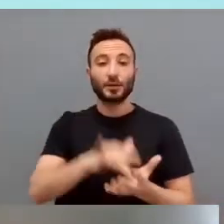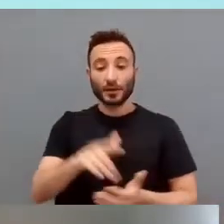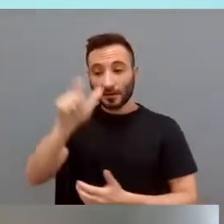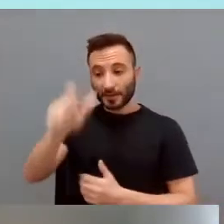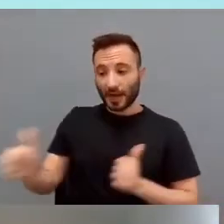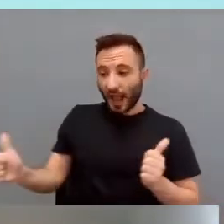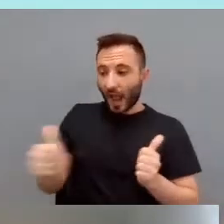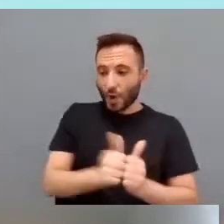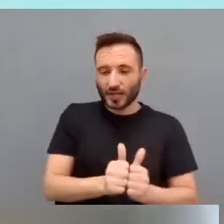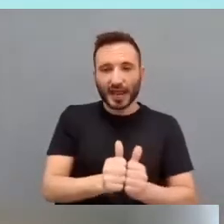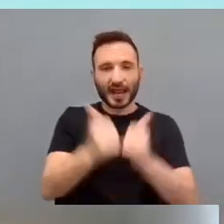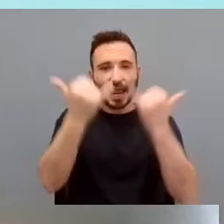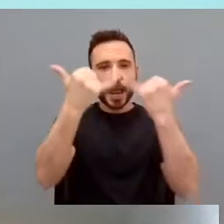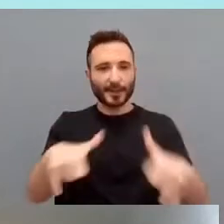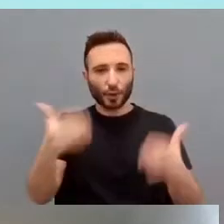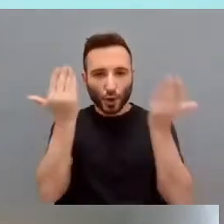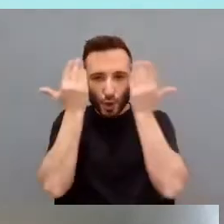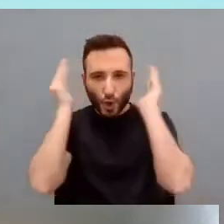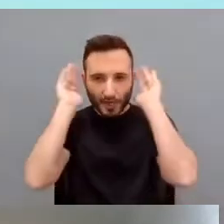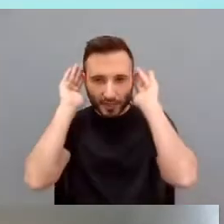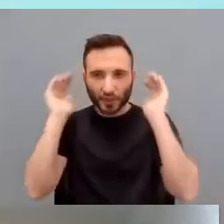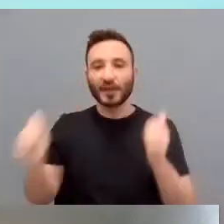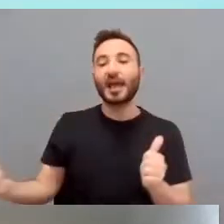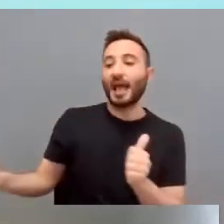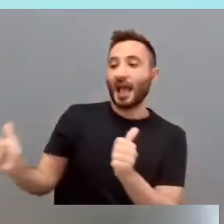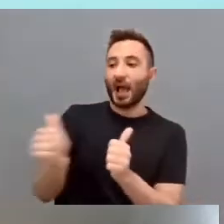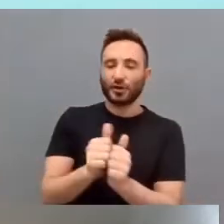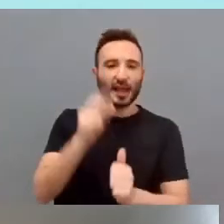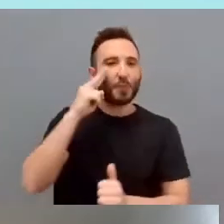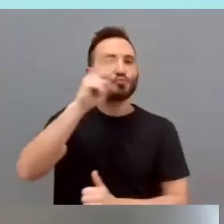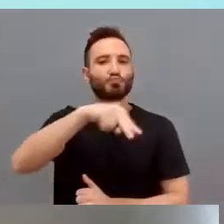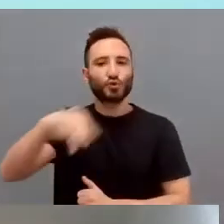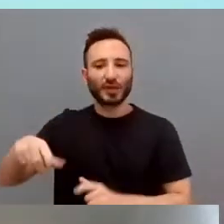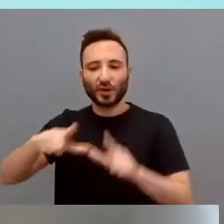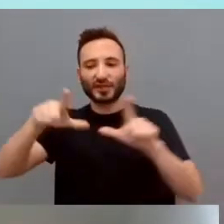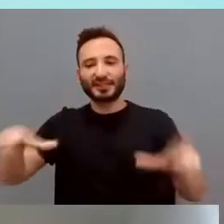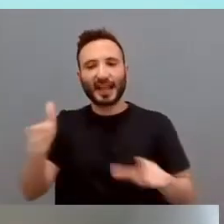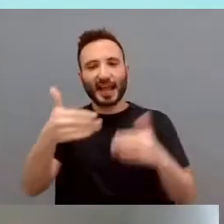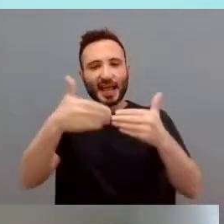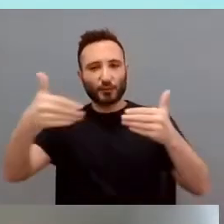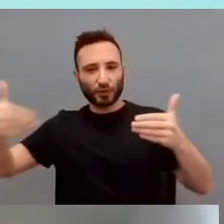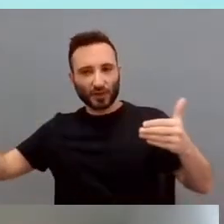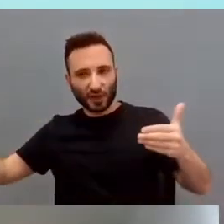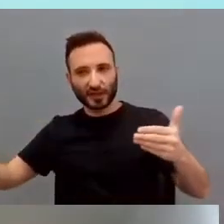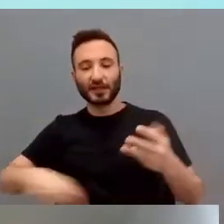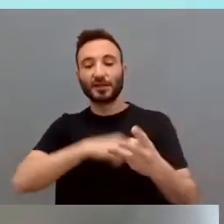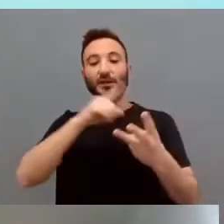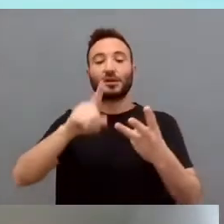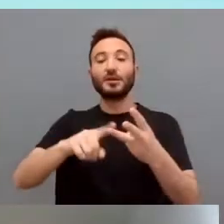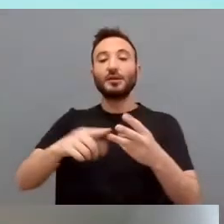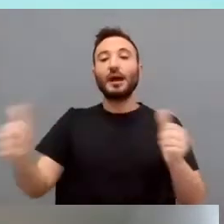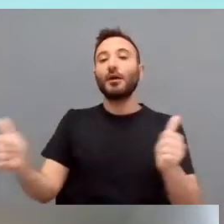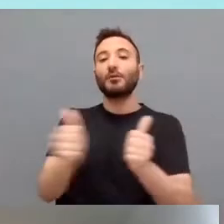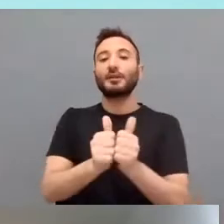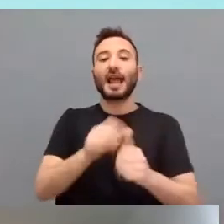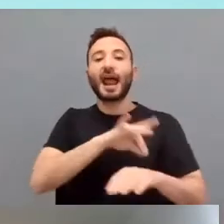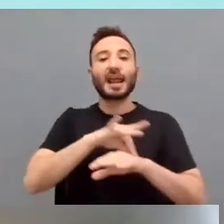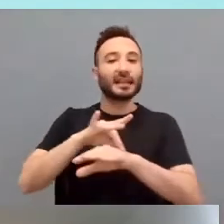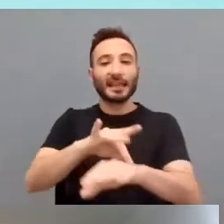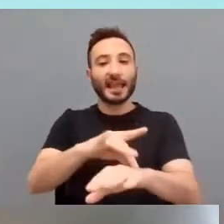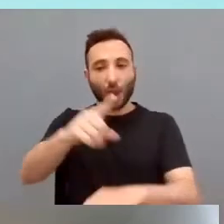de eventos y congresos, auxiliar en museo y salas de exposiciones, auxiliar de guía cultural,